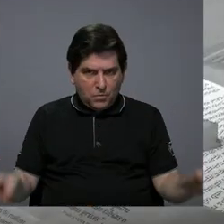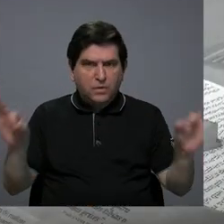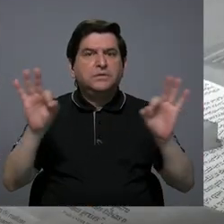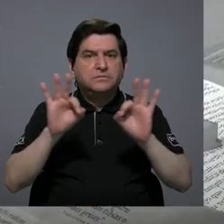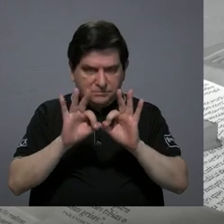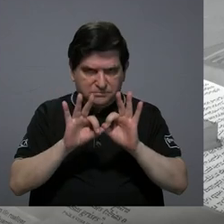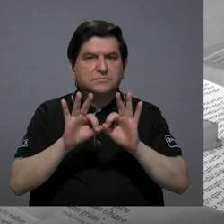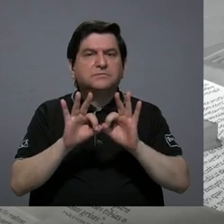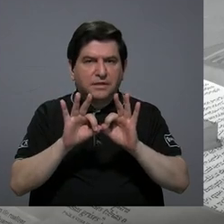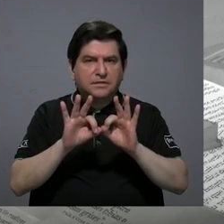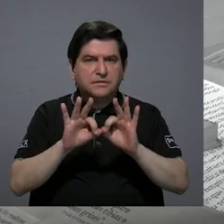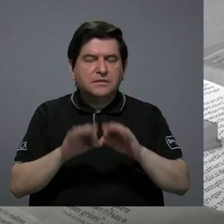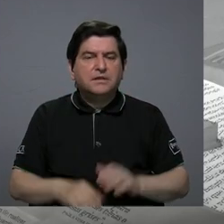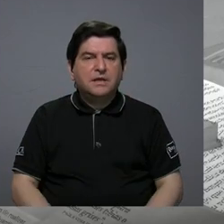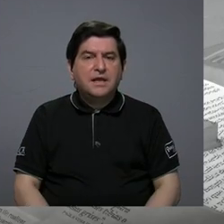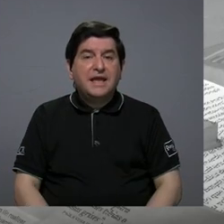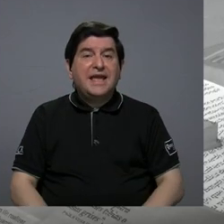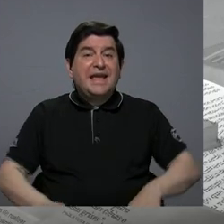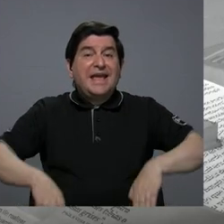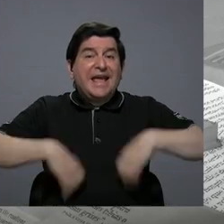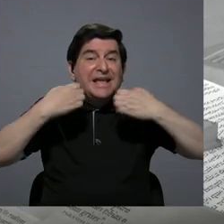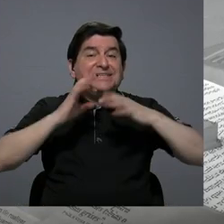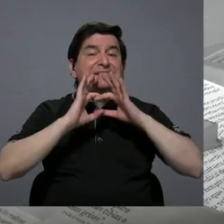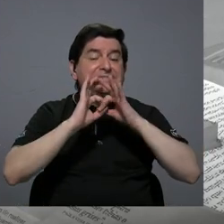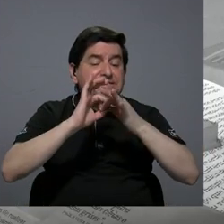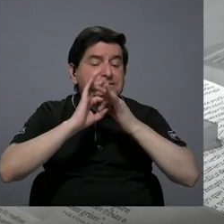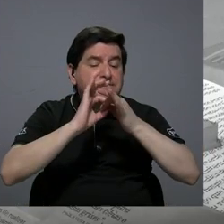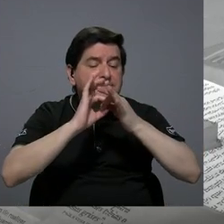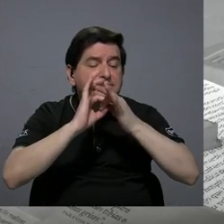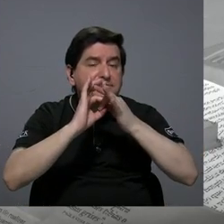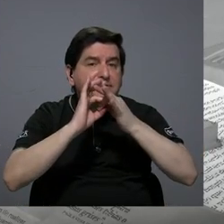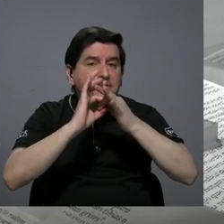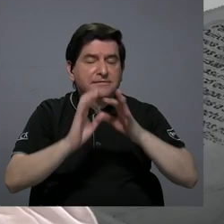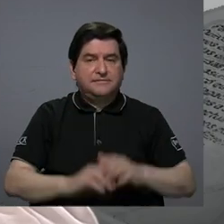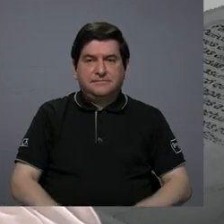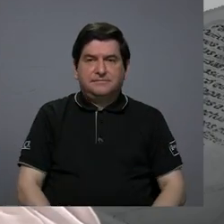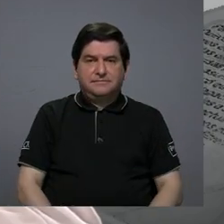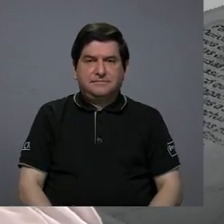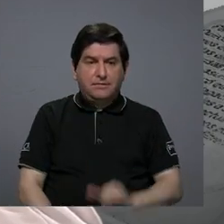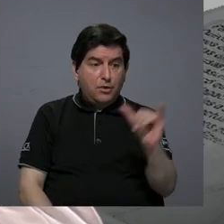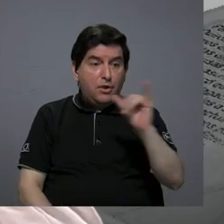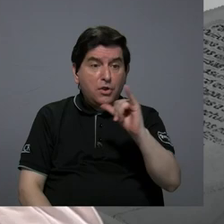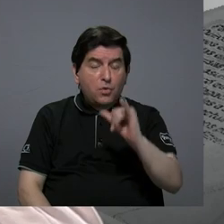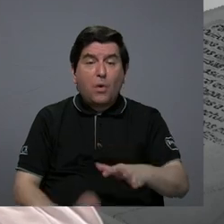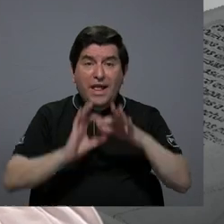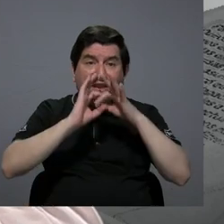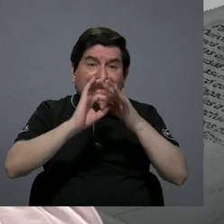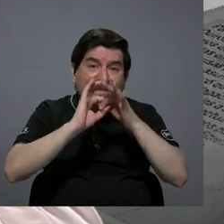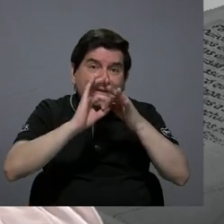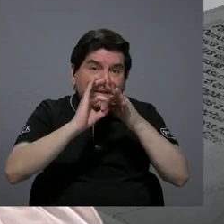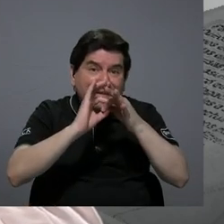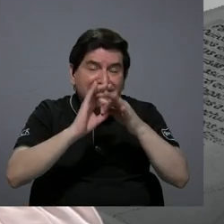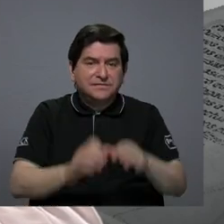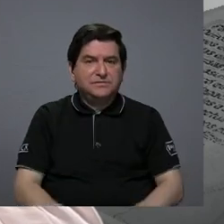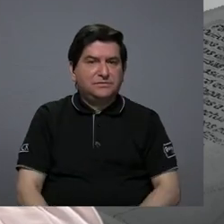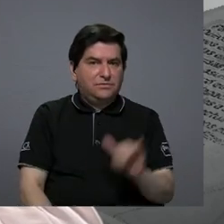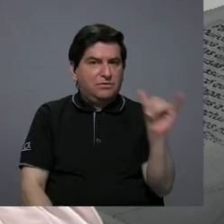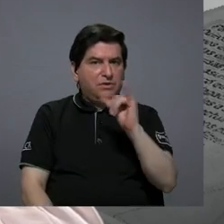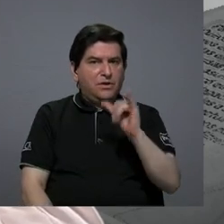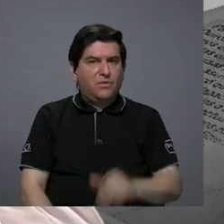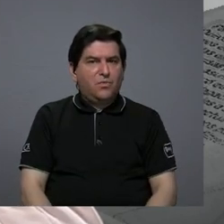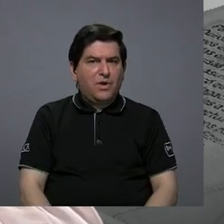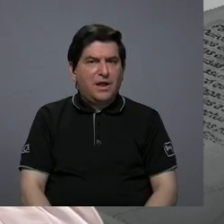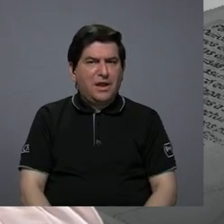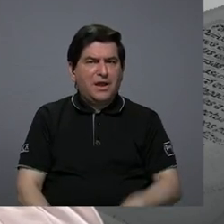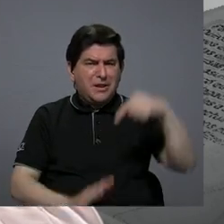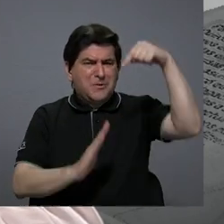es que había una relación y así como había una relación hay también una